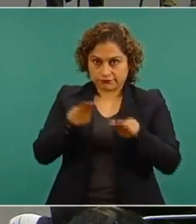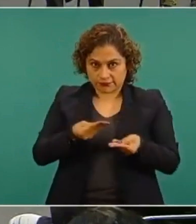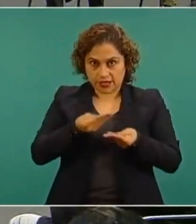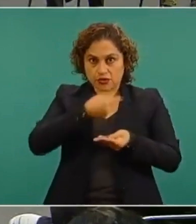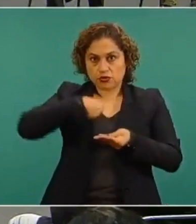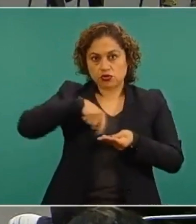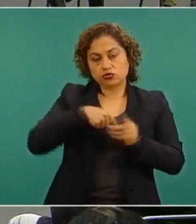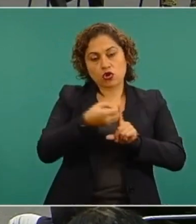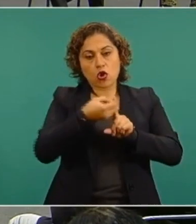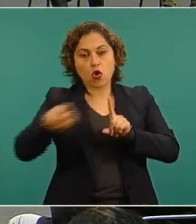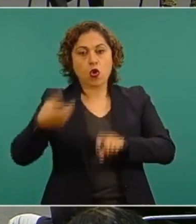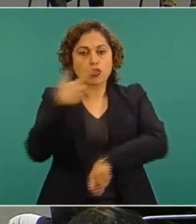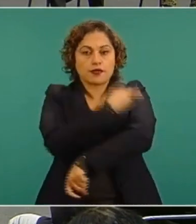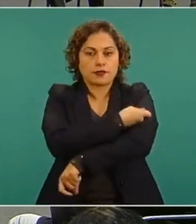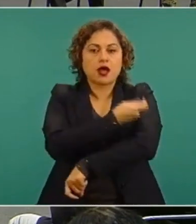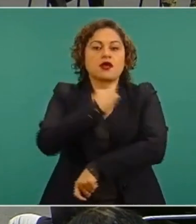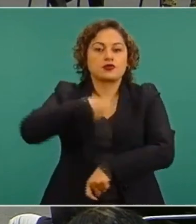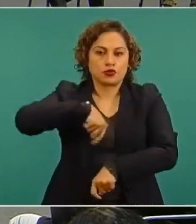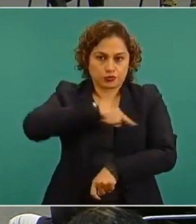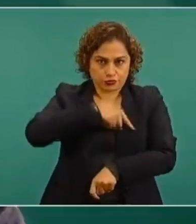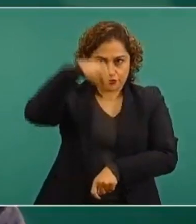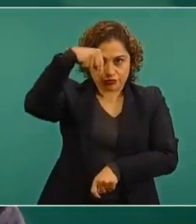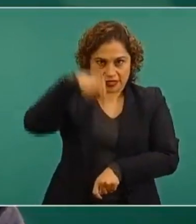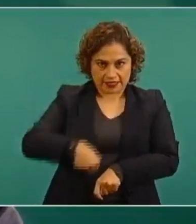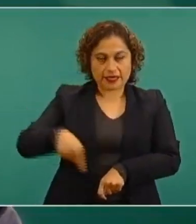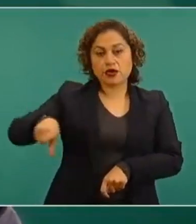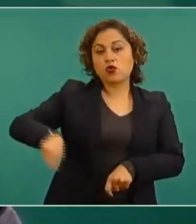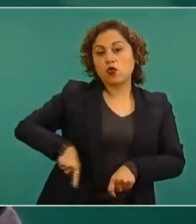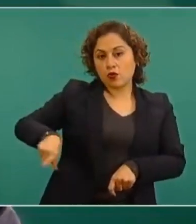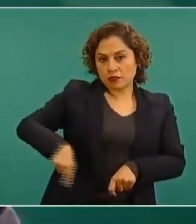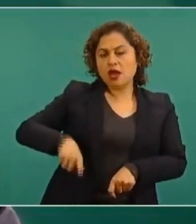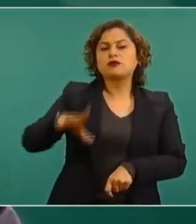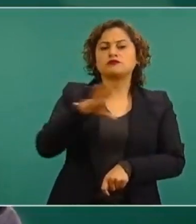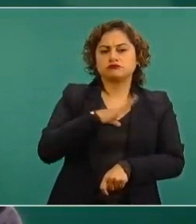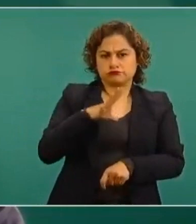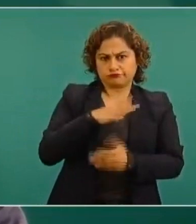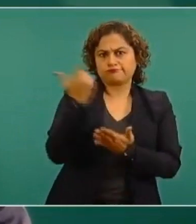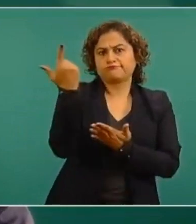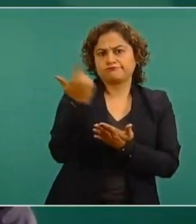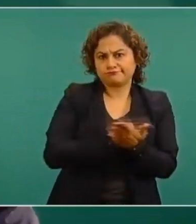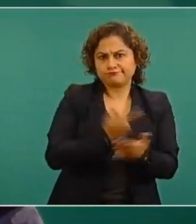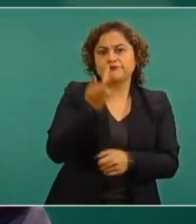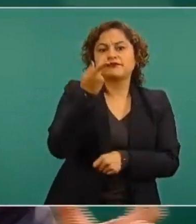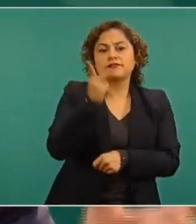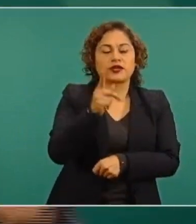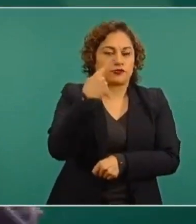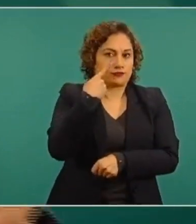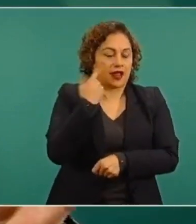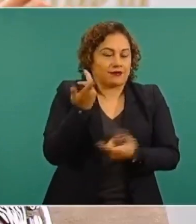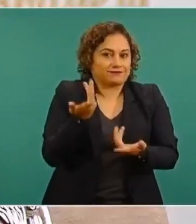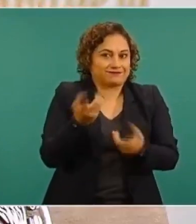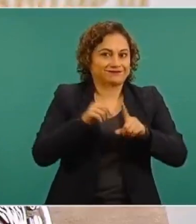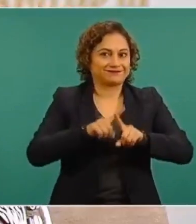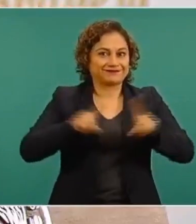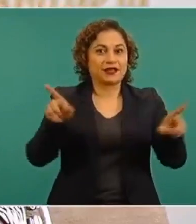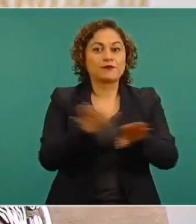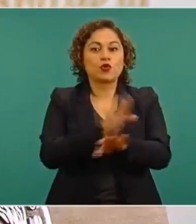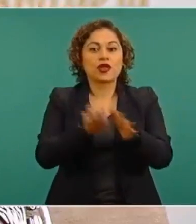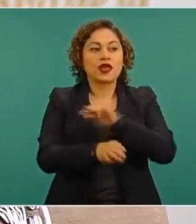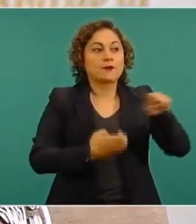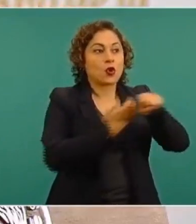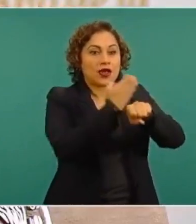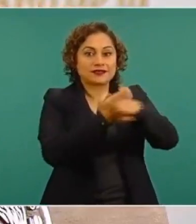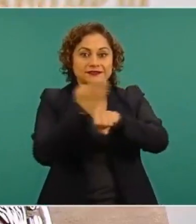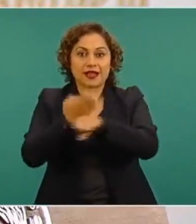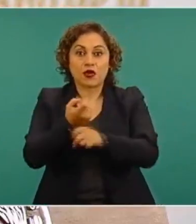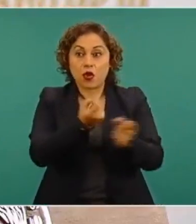lo tenemos y ha sido un reto no menor, porque en la mayoría en las secretarías estatales de salud no necesariamente se tenía ese censo